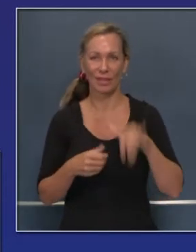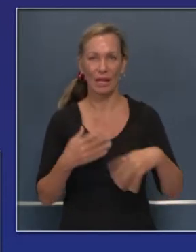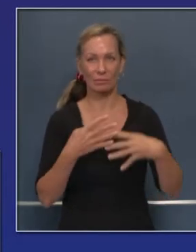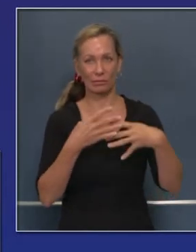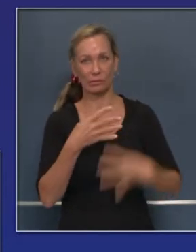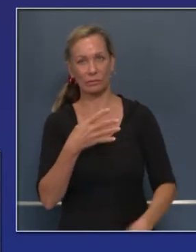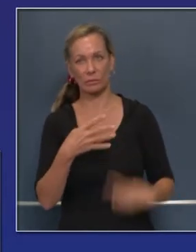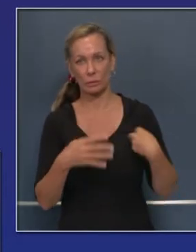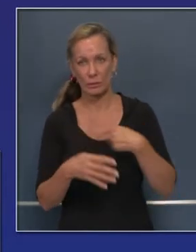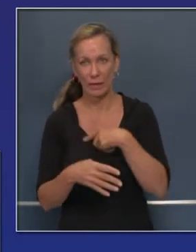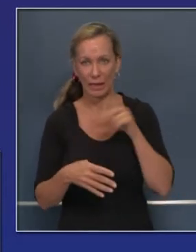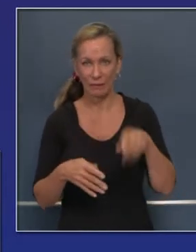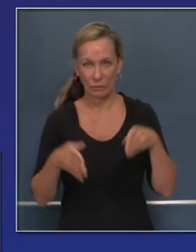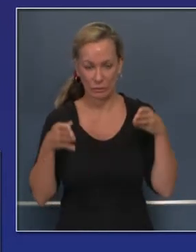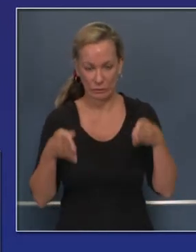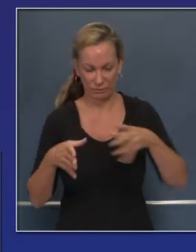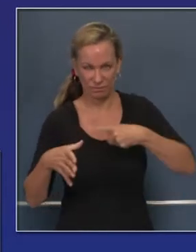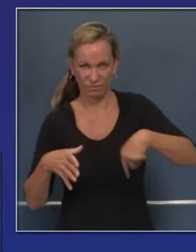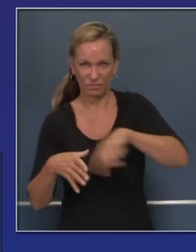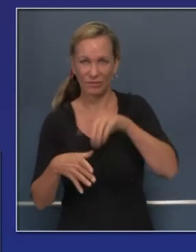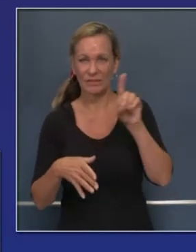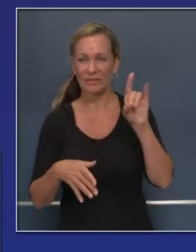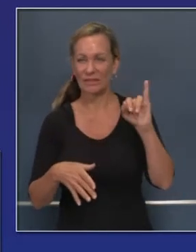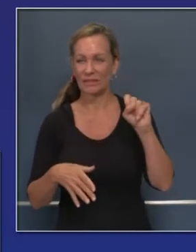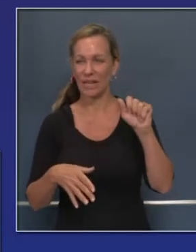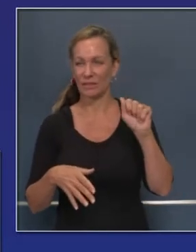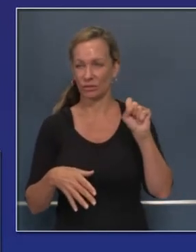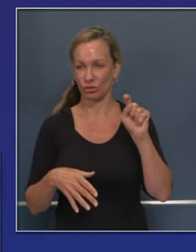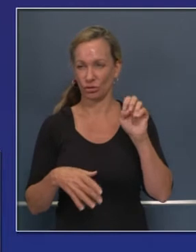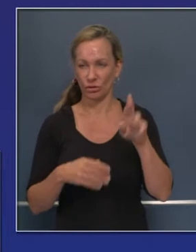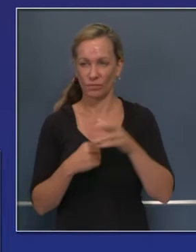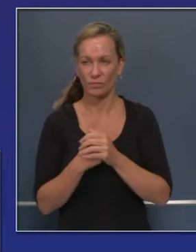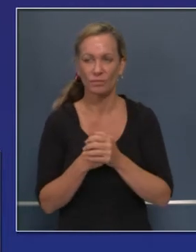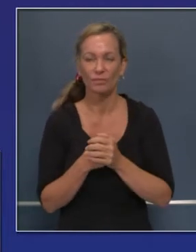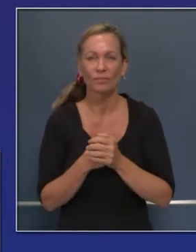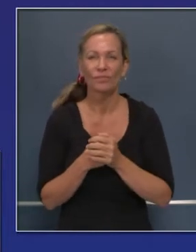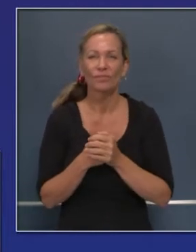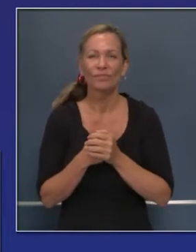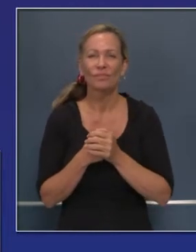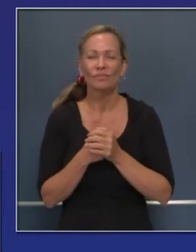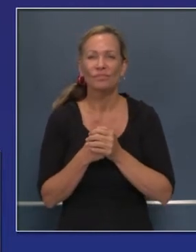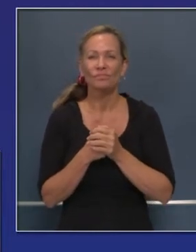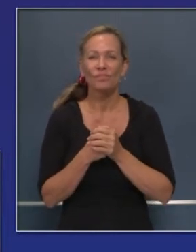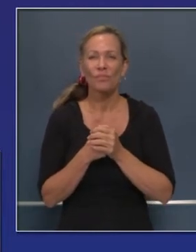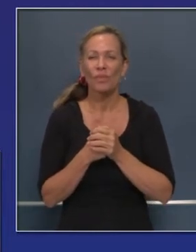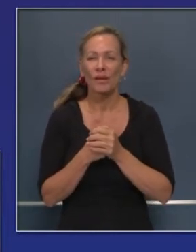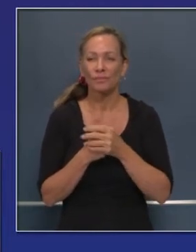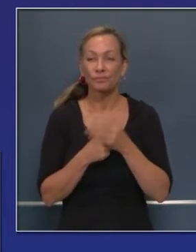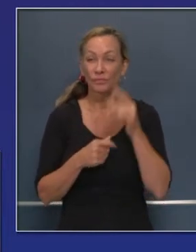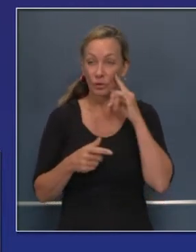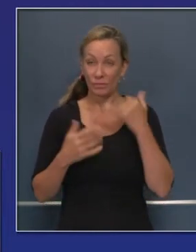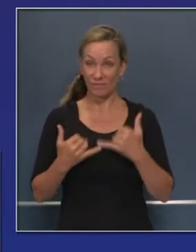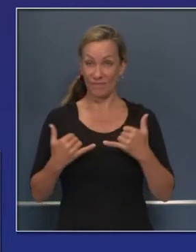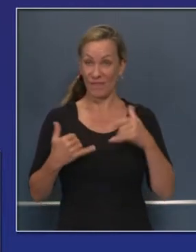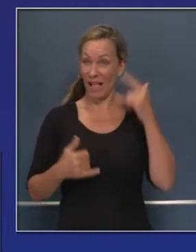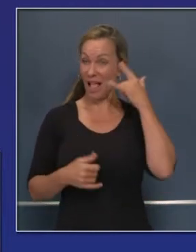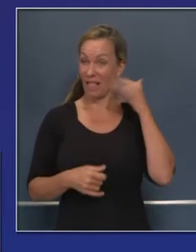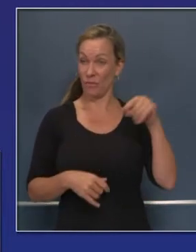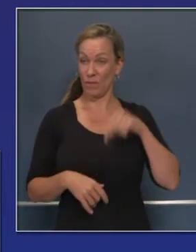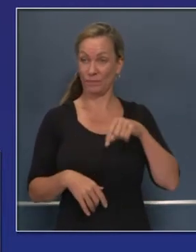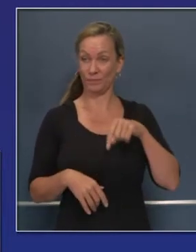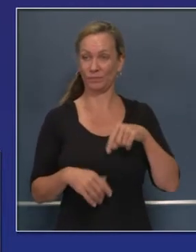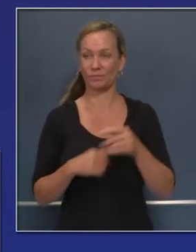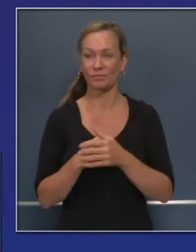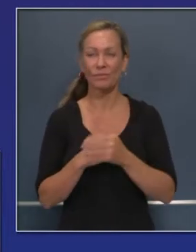contra estos incendios forestales. Esto se refiere a individuos, no tanto